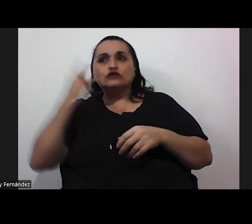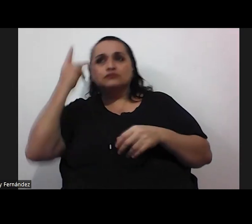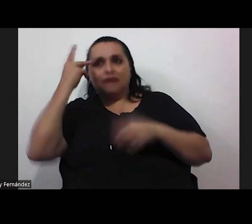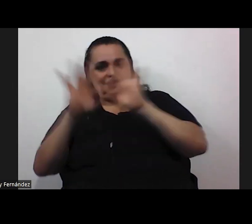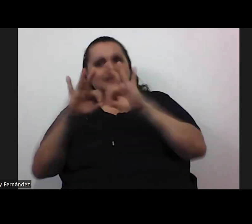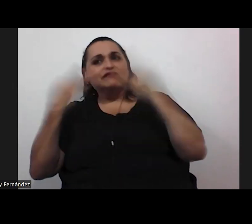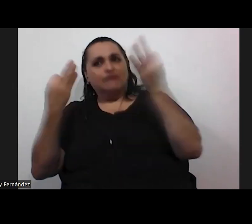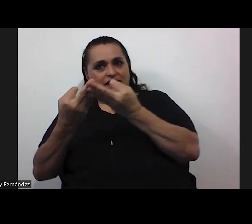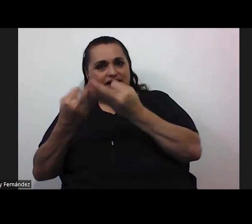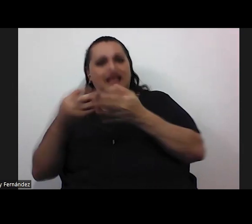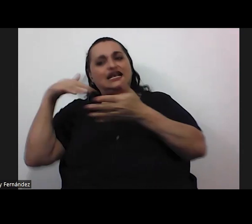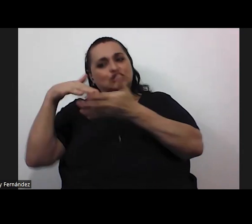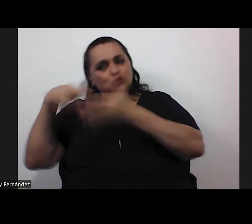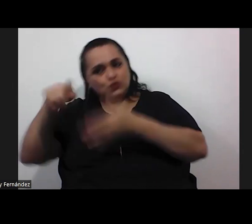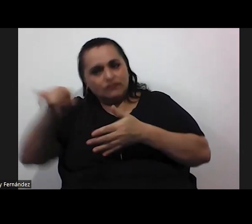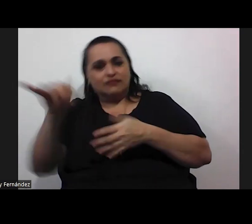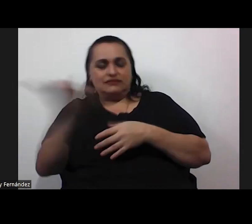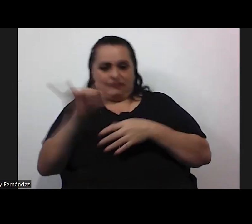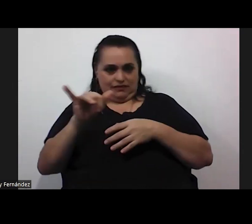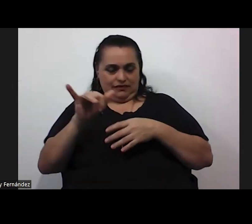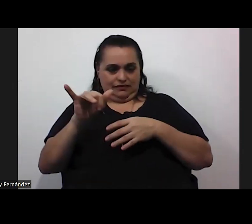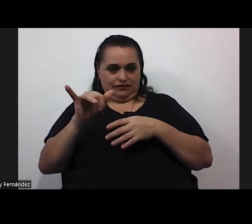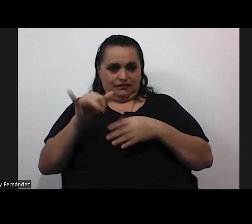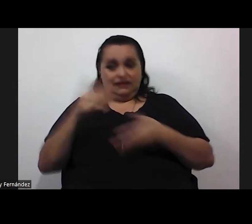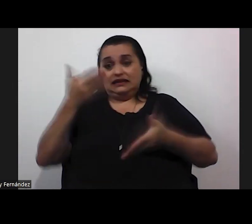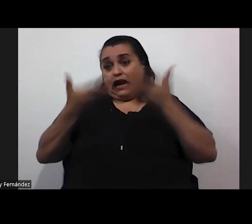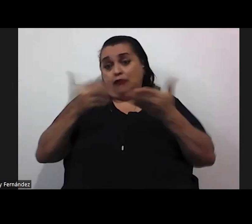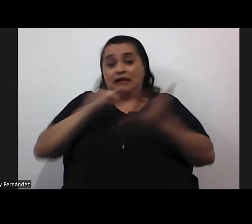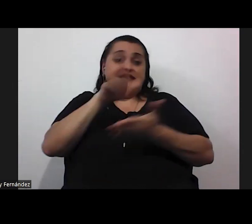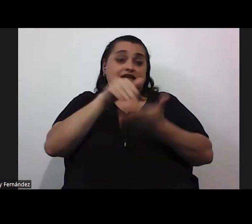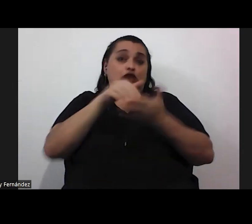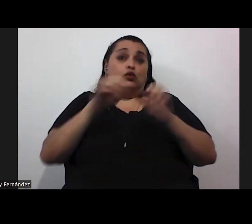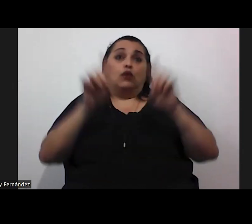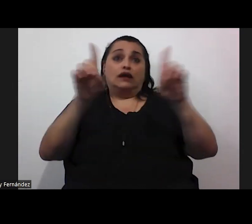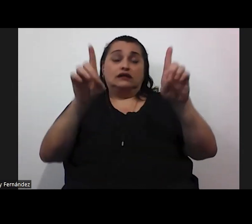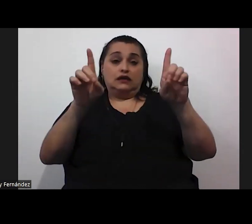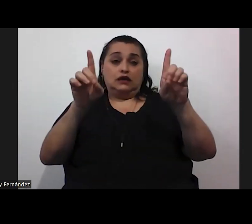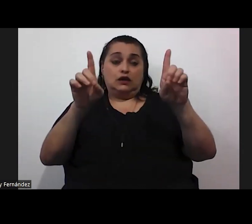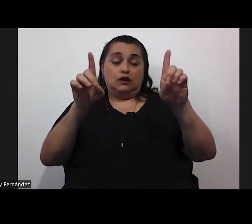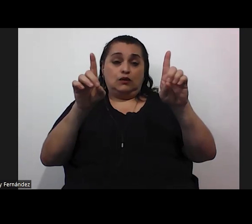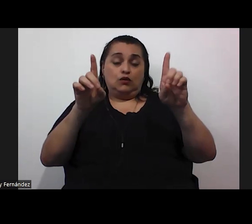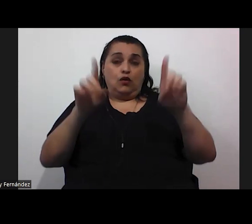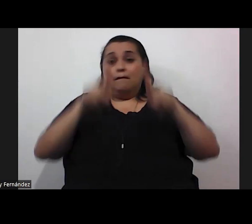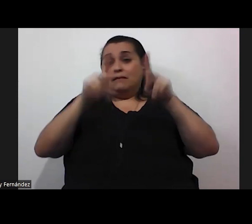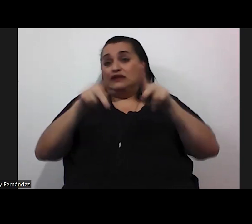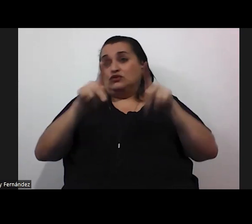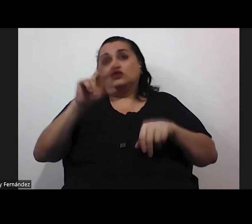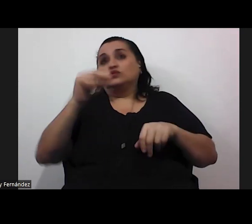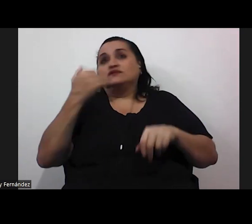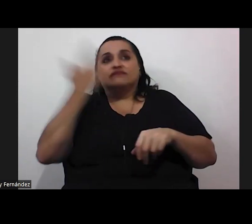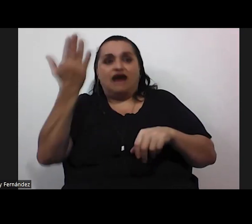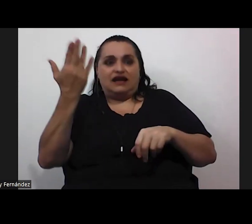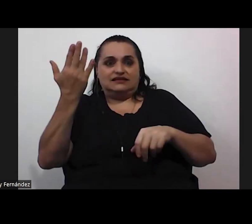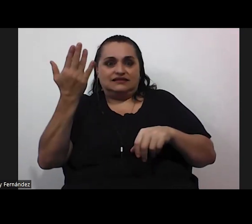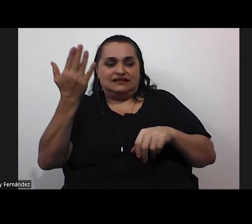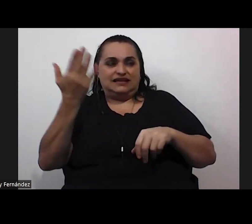estudiantes digamos quizás el centro educativo tal vez para las personas no es tan fácil para los docentes o directores